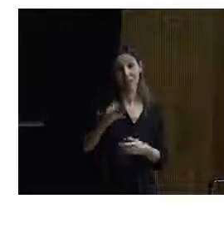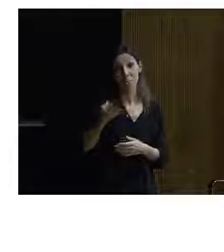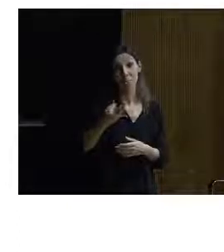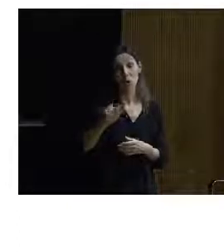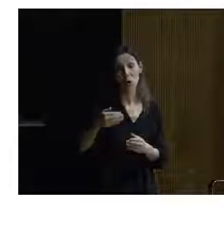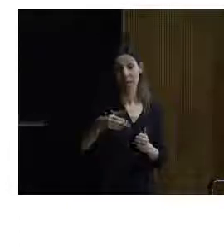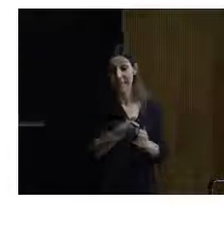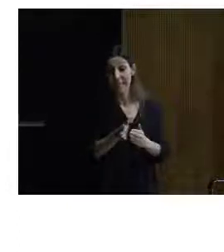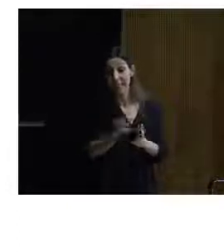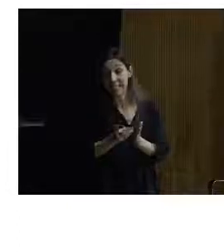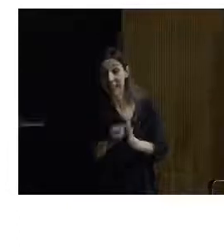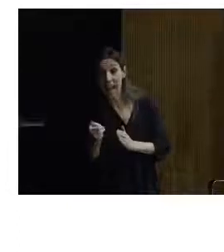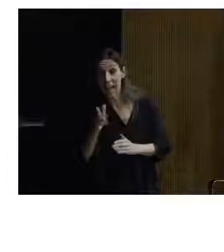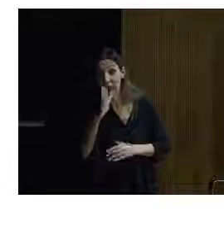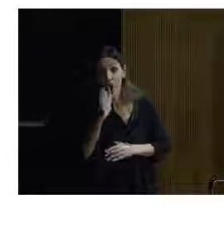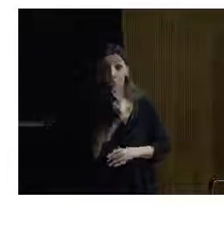agua por si acaso se nos inunda.